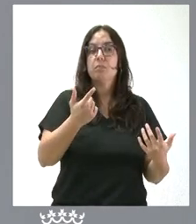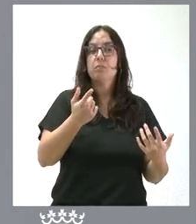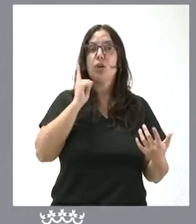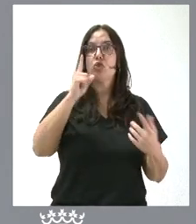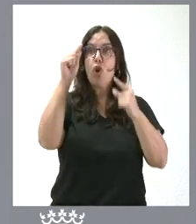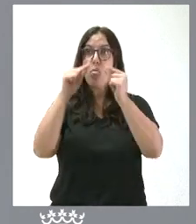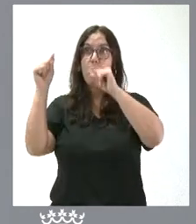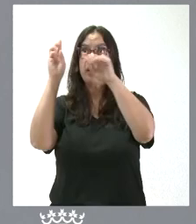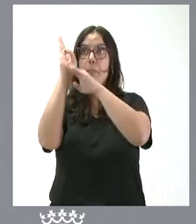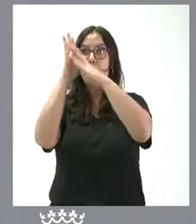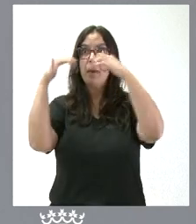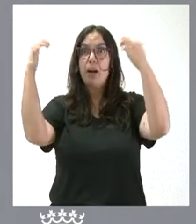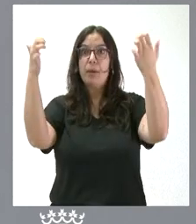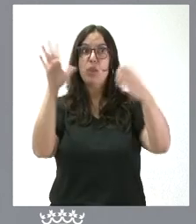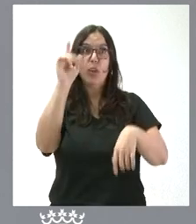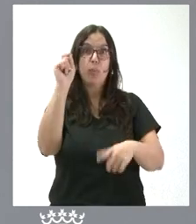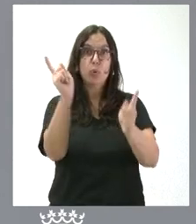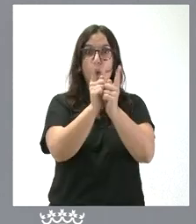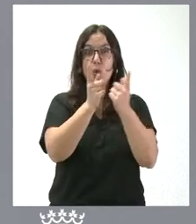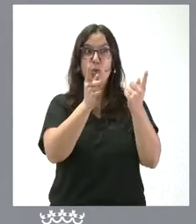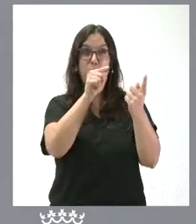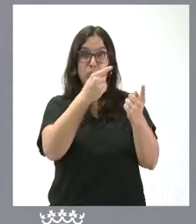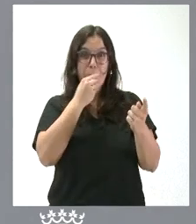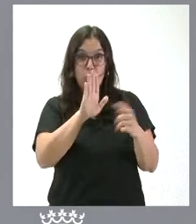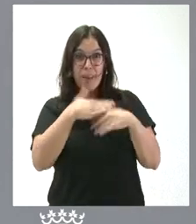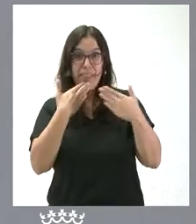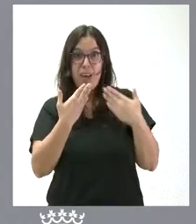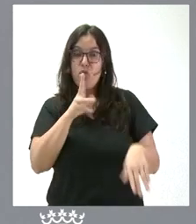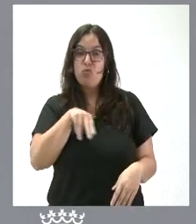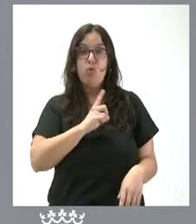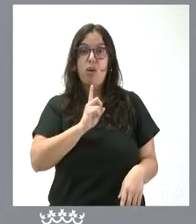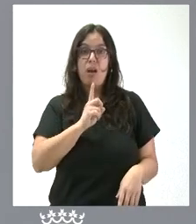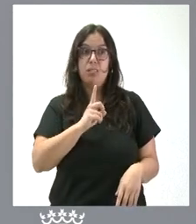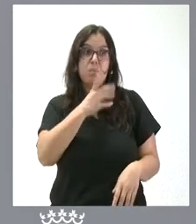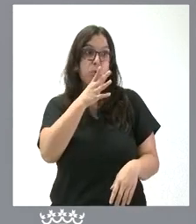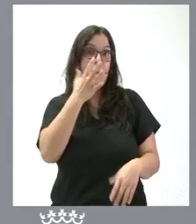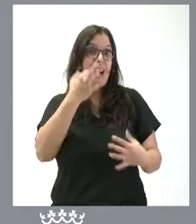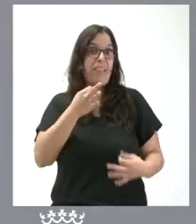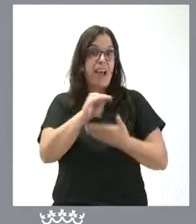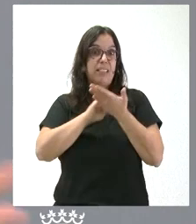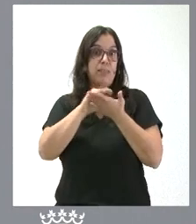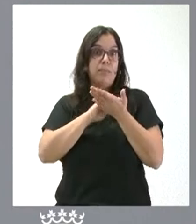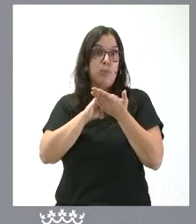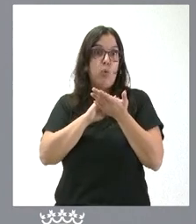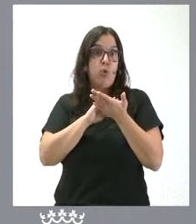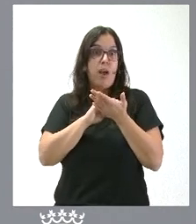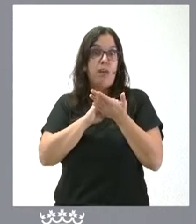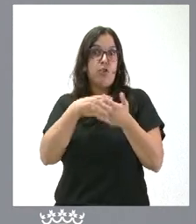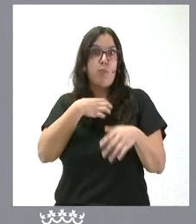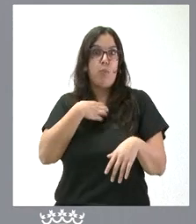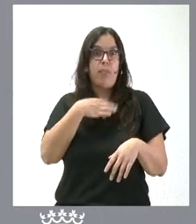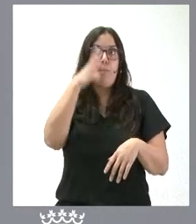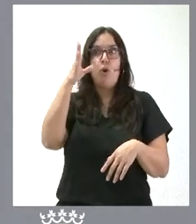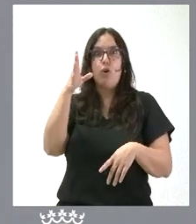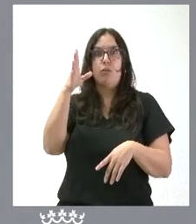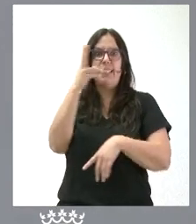parlamentario de cinco minutos de cada uno de los grupos para resolver un problema de un servicio público al que se destinan casi cinco